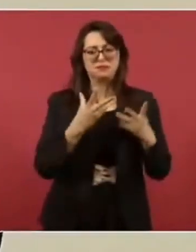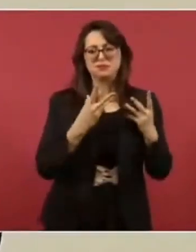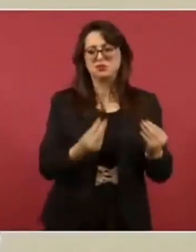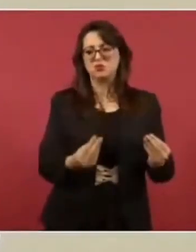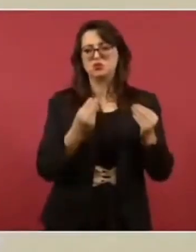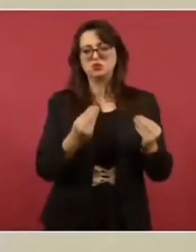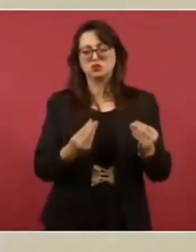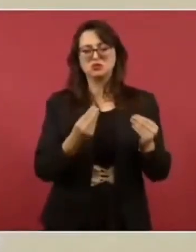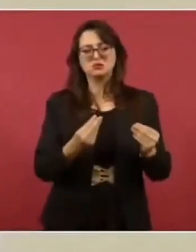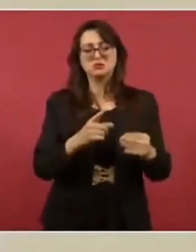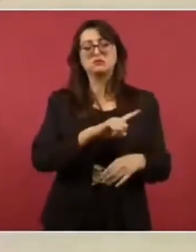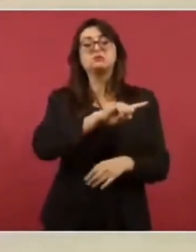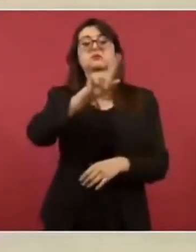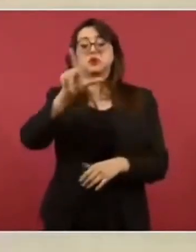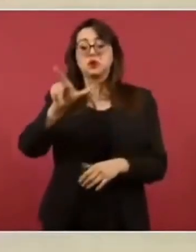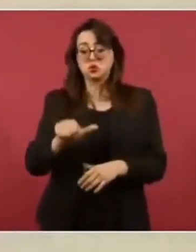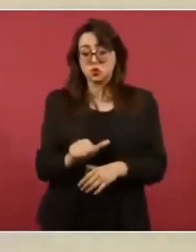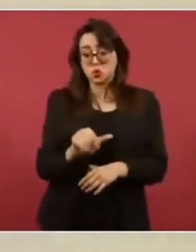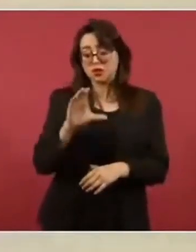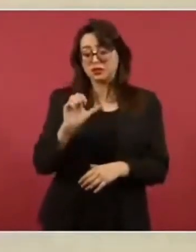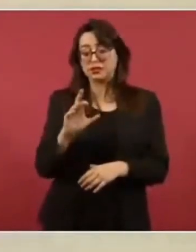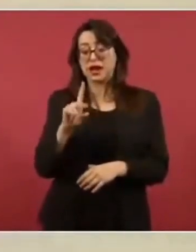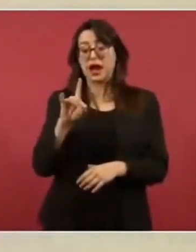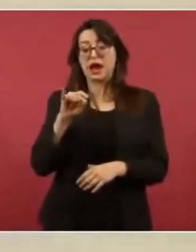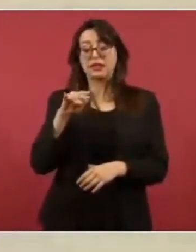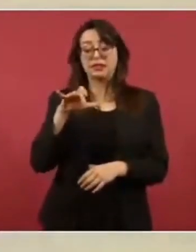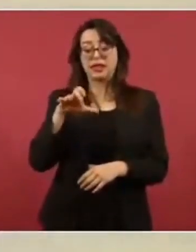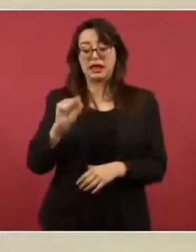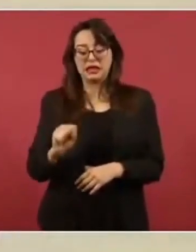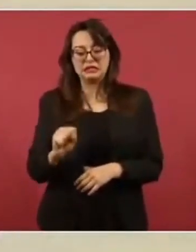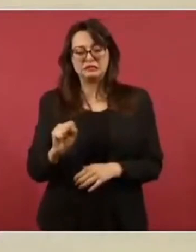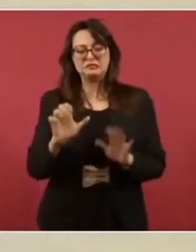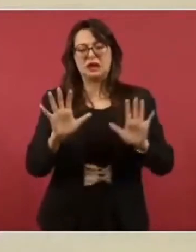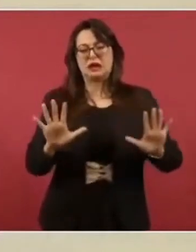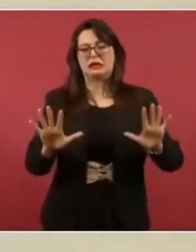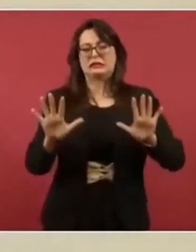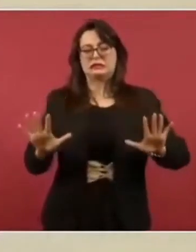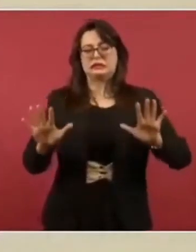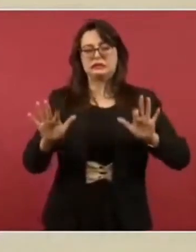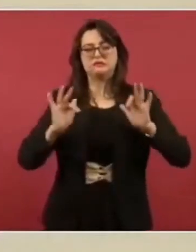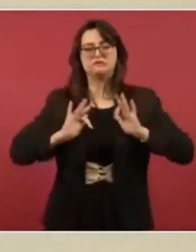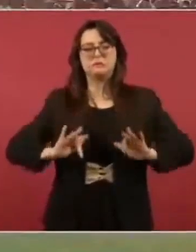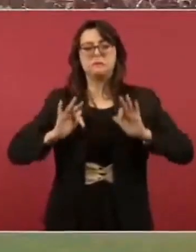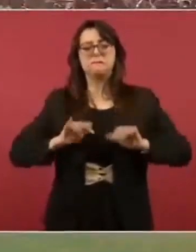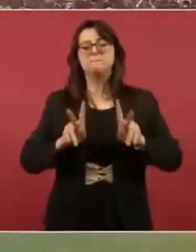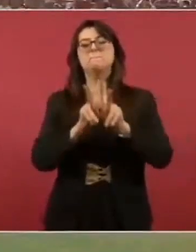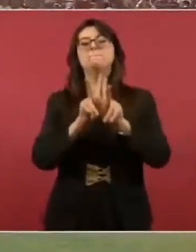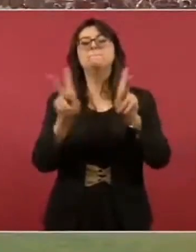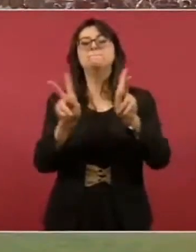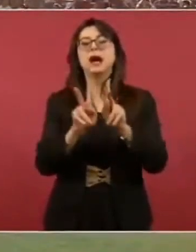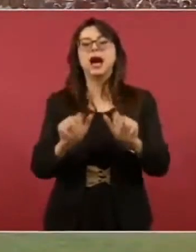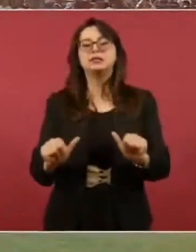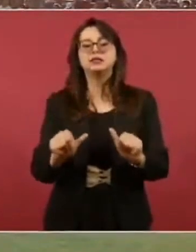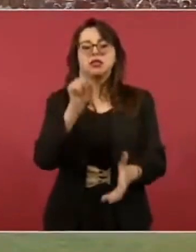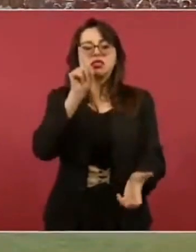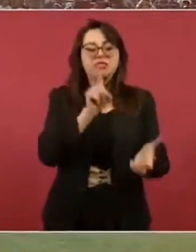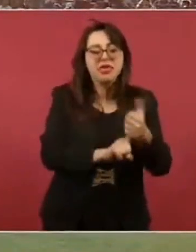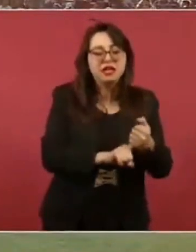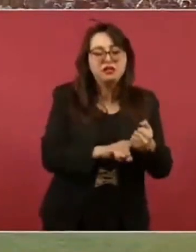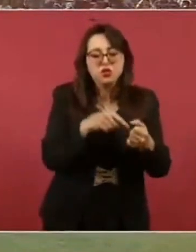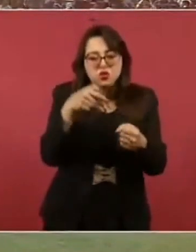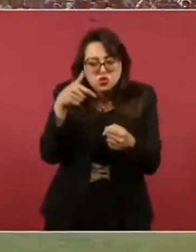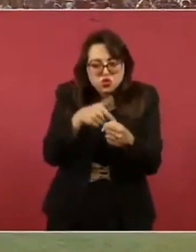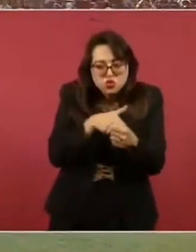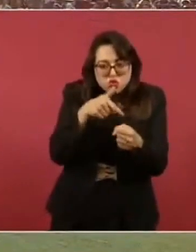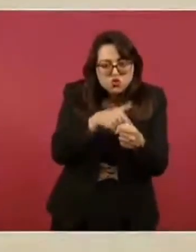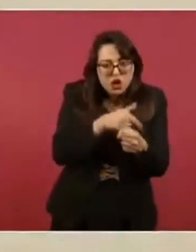se instauró la paz de las componendas y de la corrupción. En esta